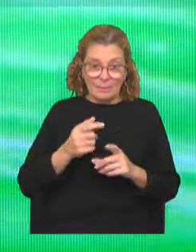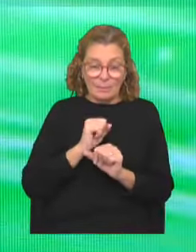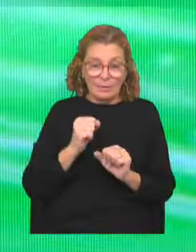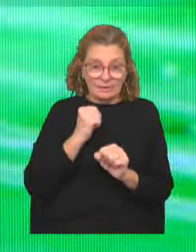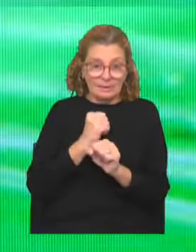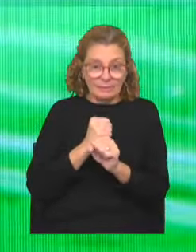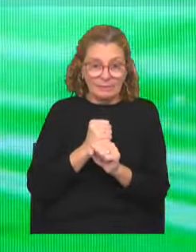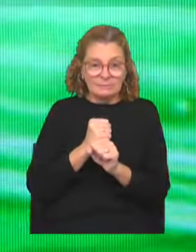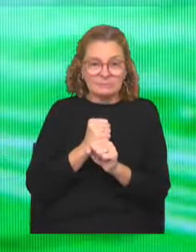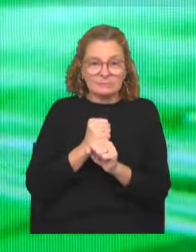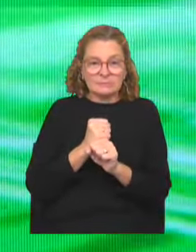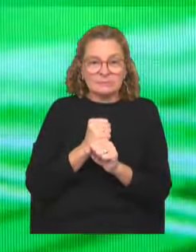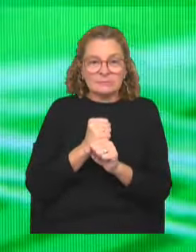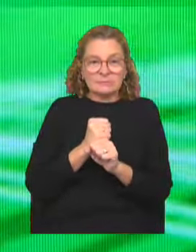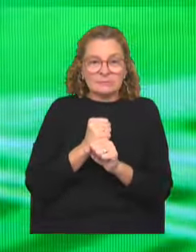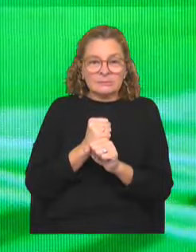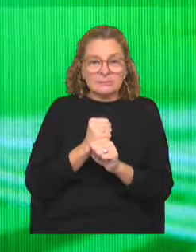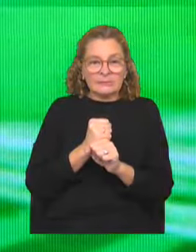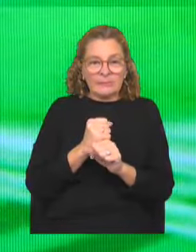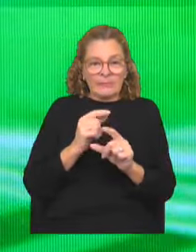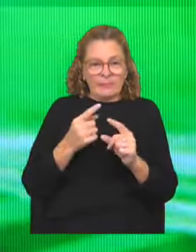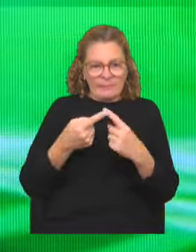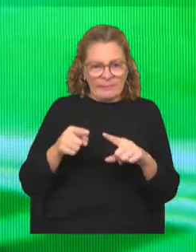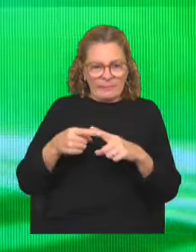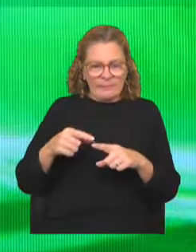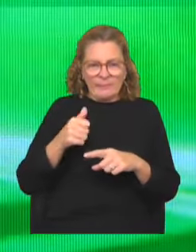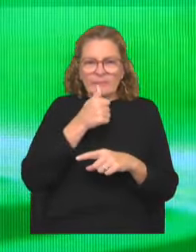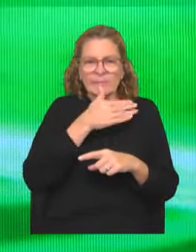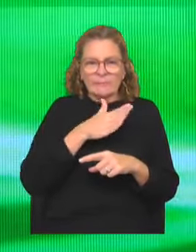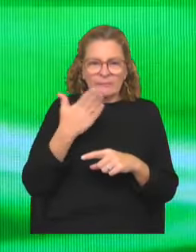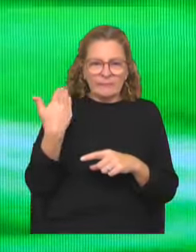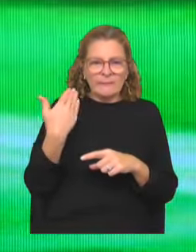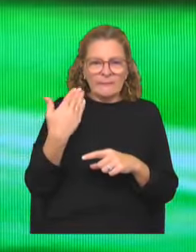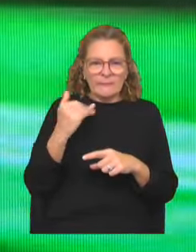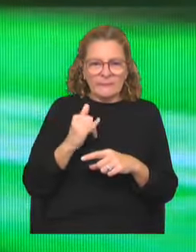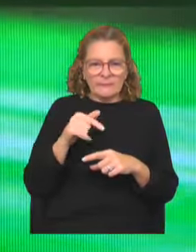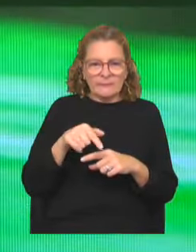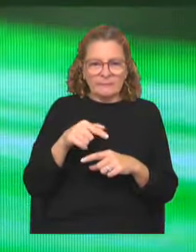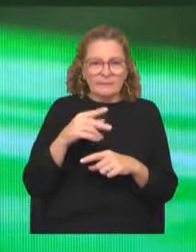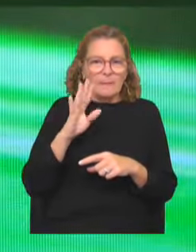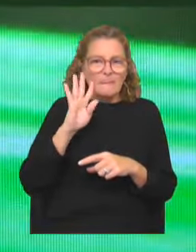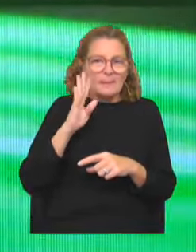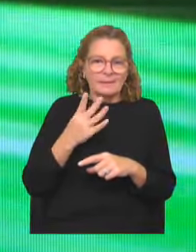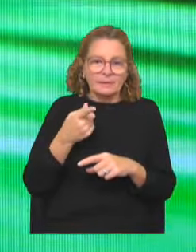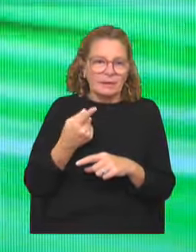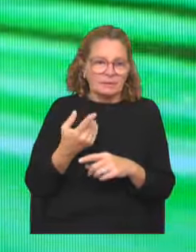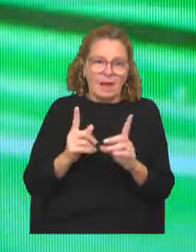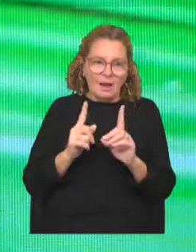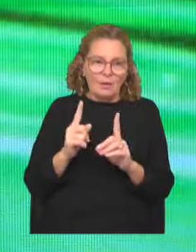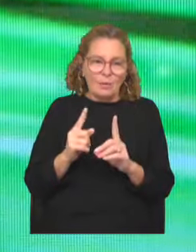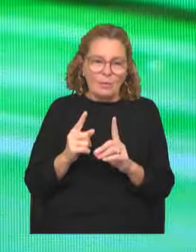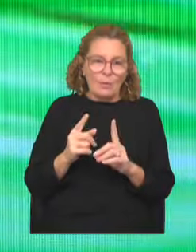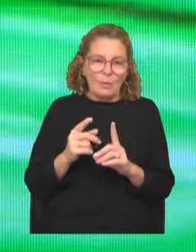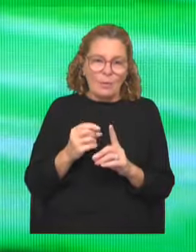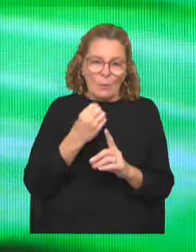trabajar con acontecimientos reales y de la historia reciente. Y bueno, en este caso me pareció que era como muy